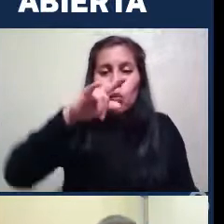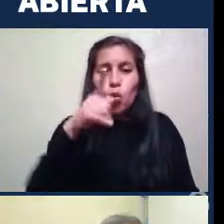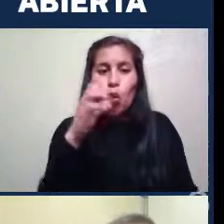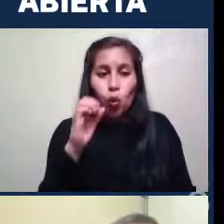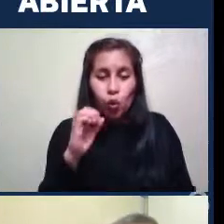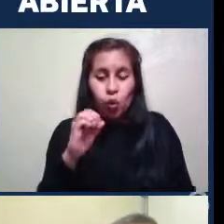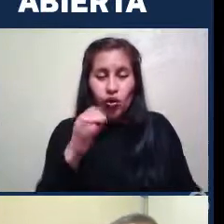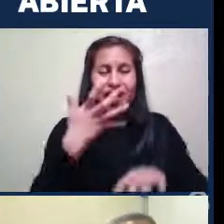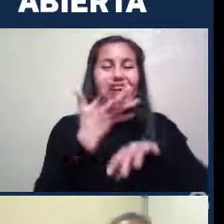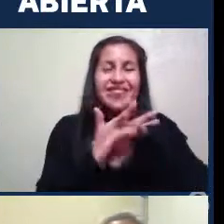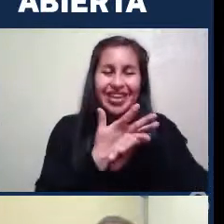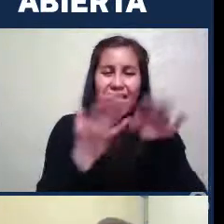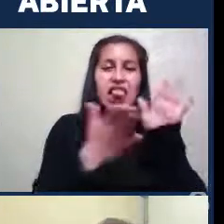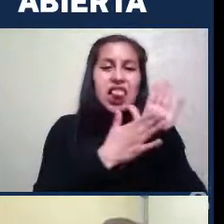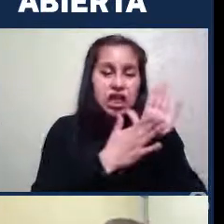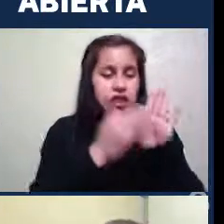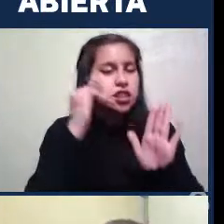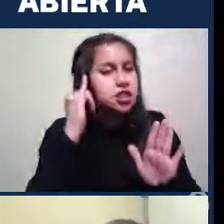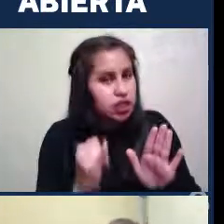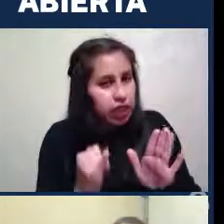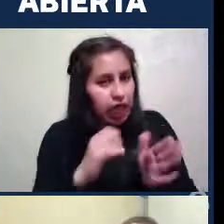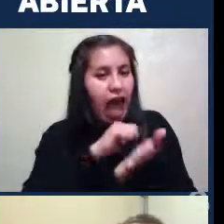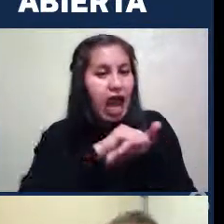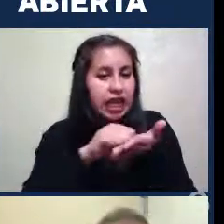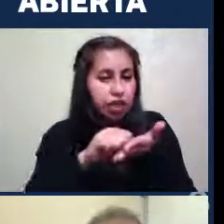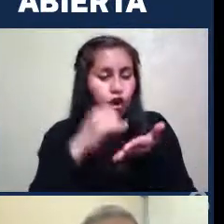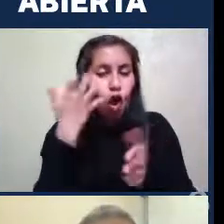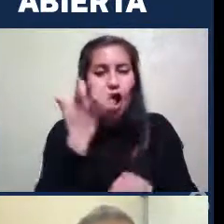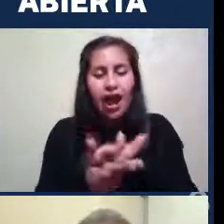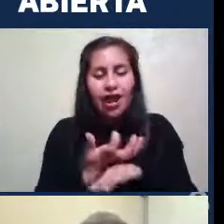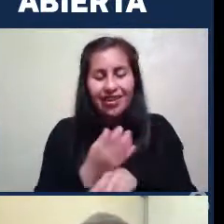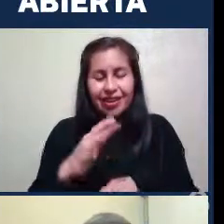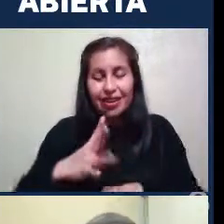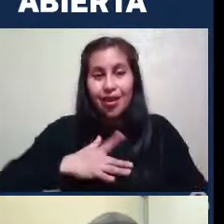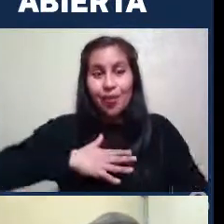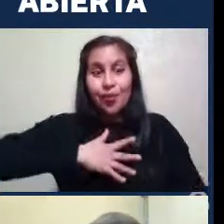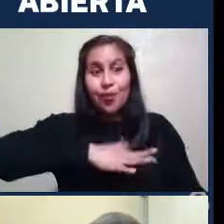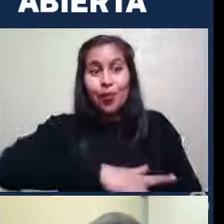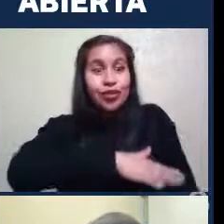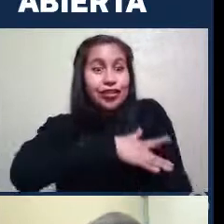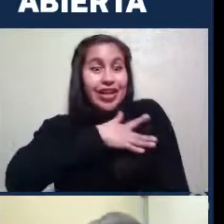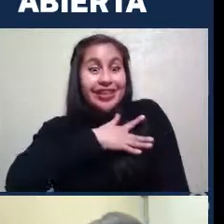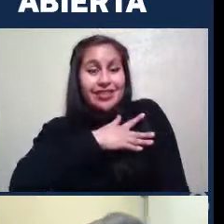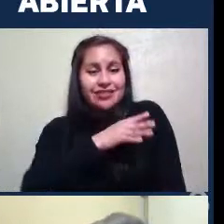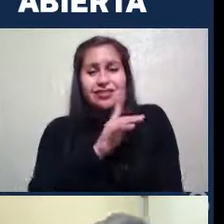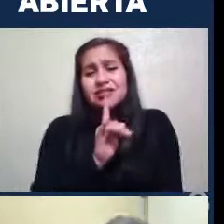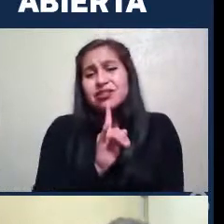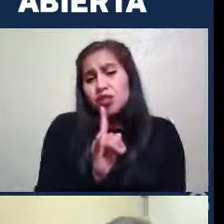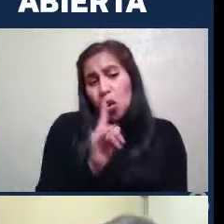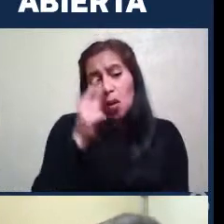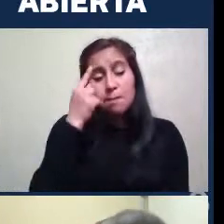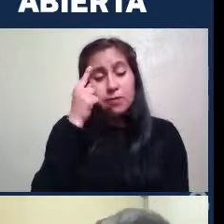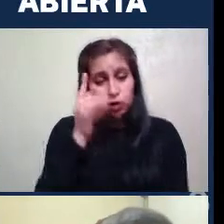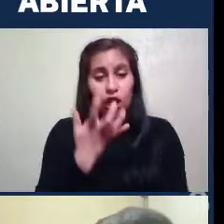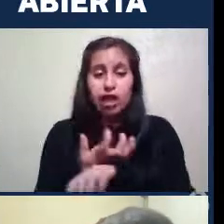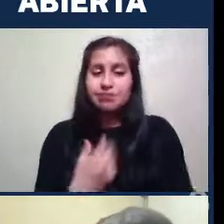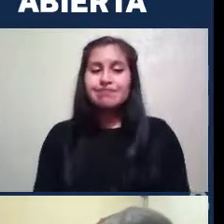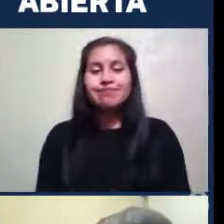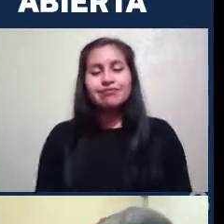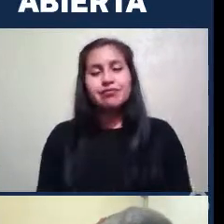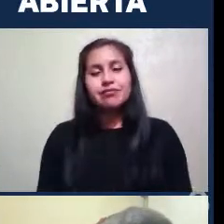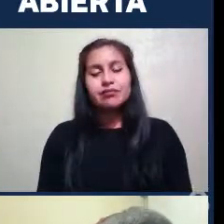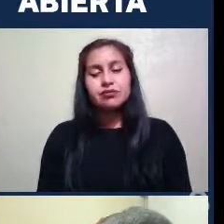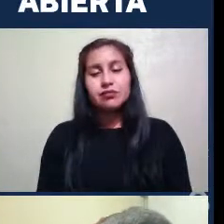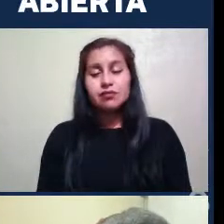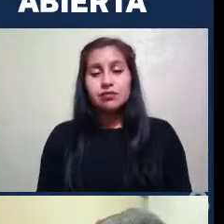si hay registro De esto No es tan Emocionante Por supuesto Como el choque De dos galaxias Espirales Y